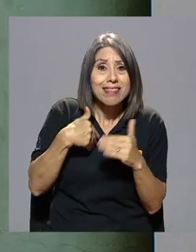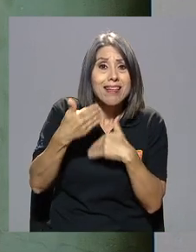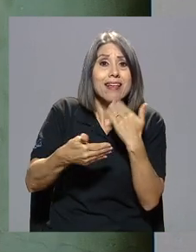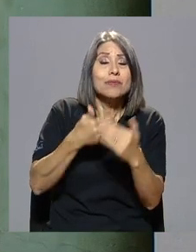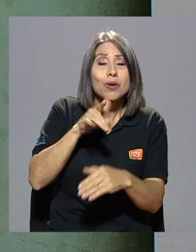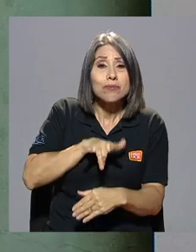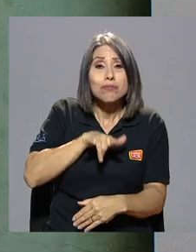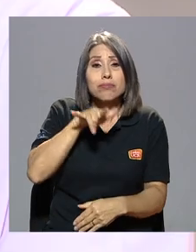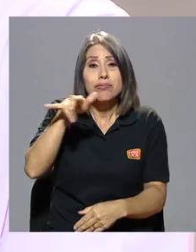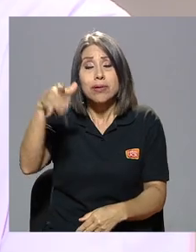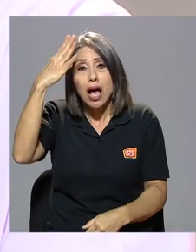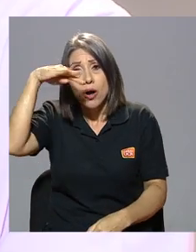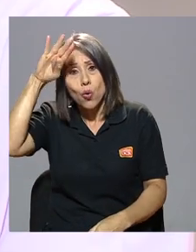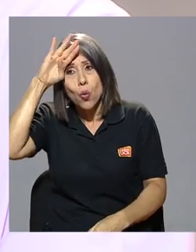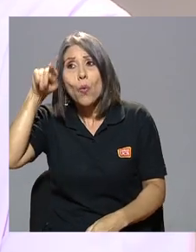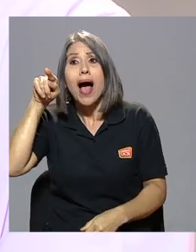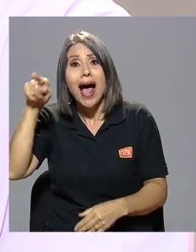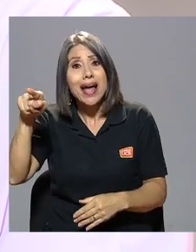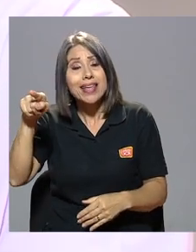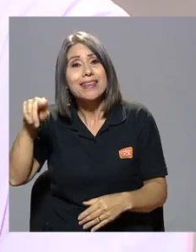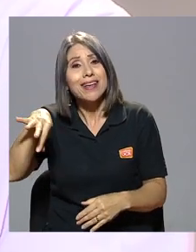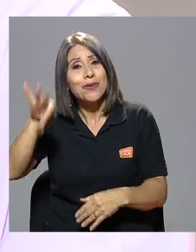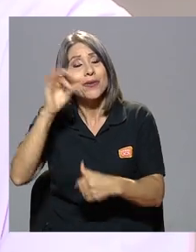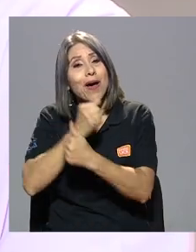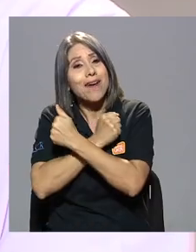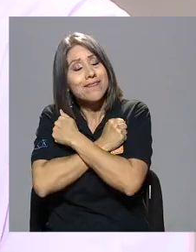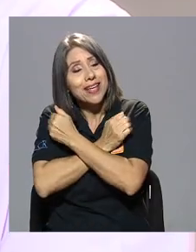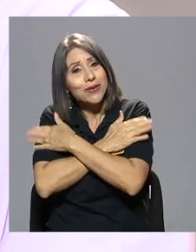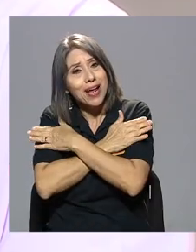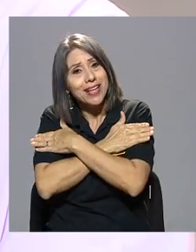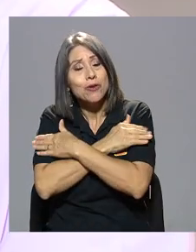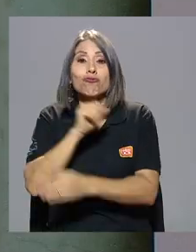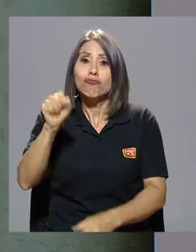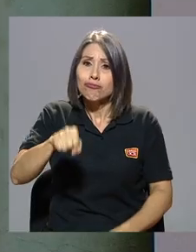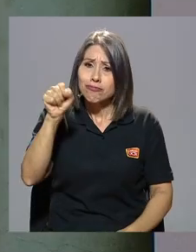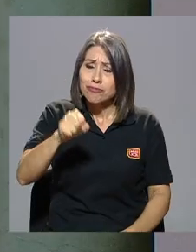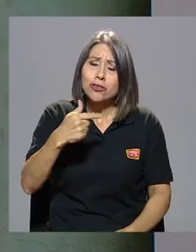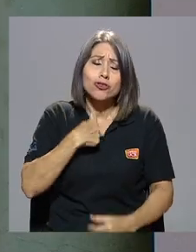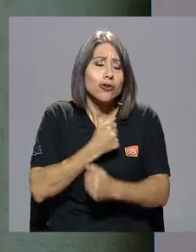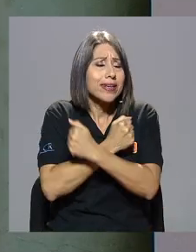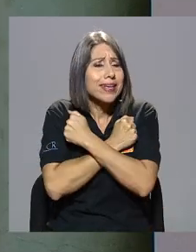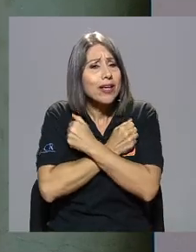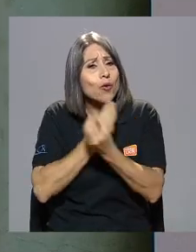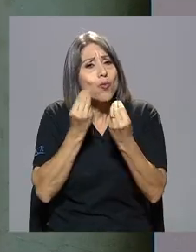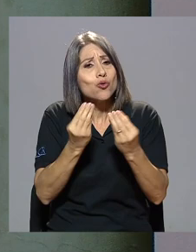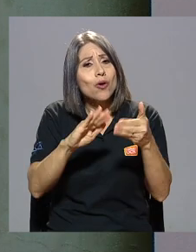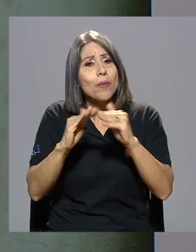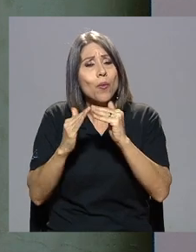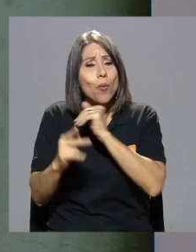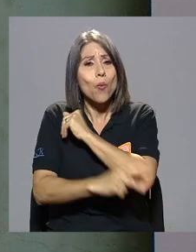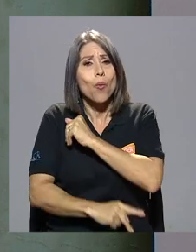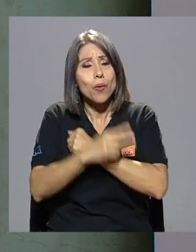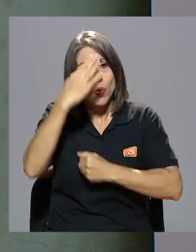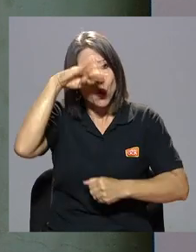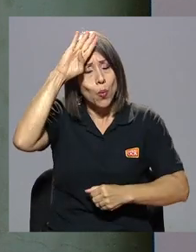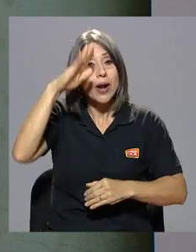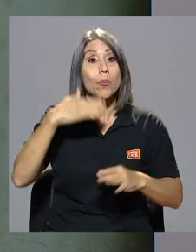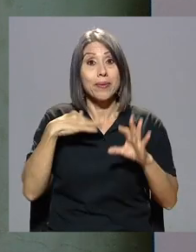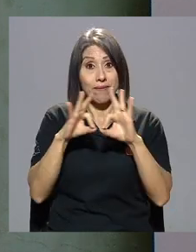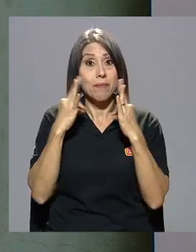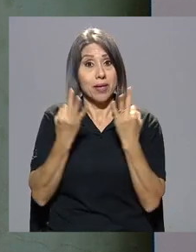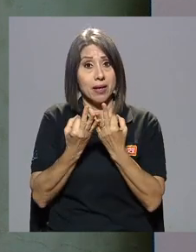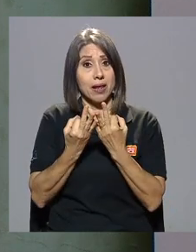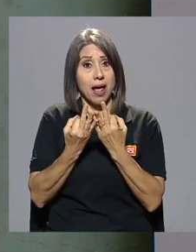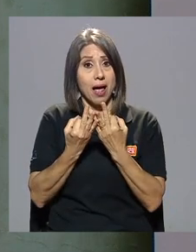llevaron a Cuba y ahí encontró afecto y cariño sí claro yo quiero muchísimo al pueblo cubano mi familia de hecho